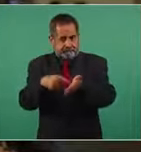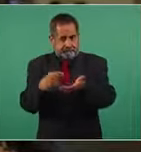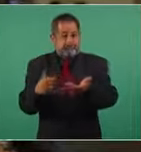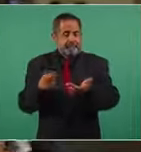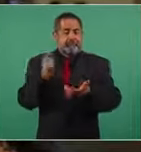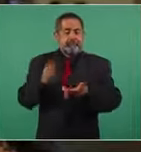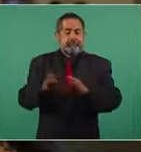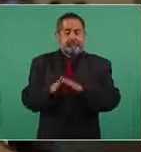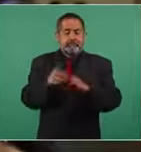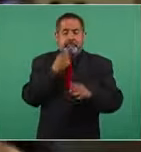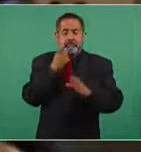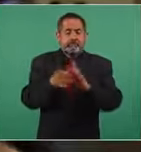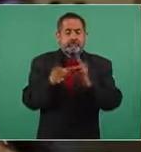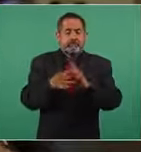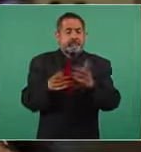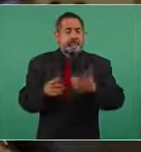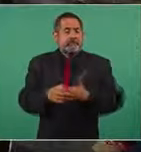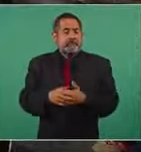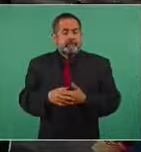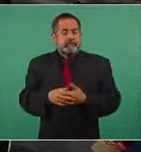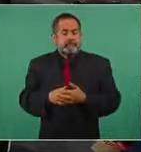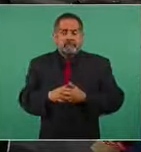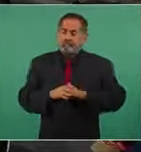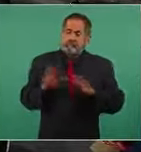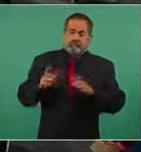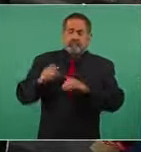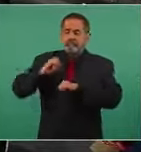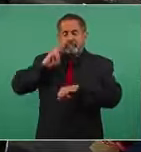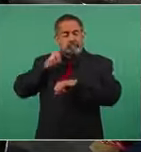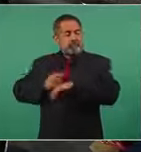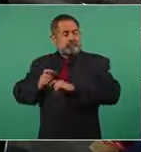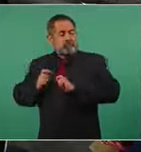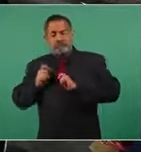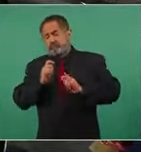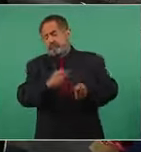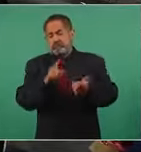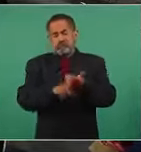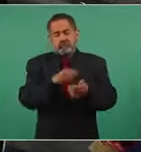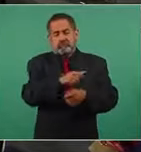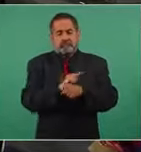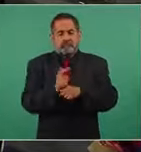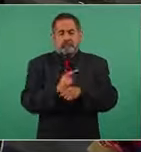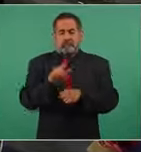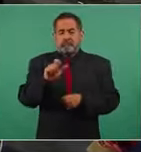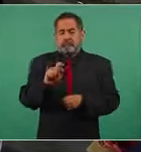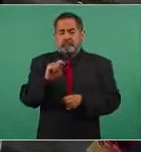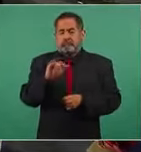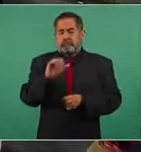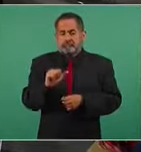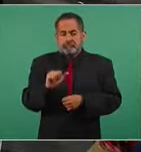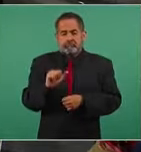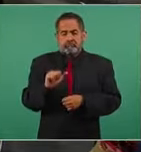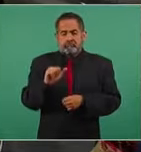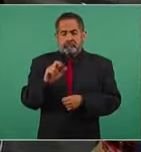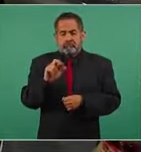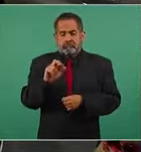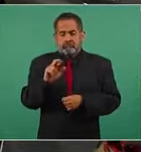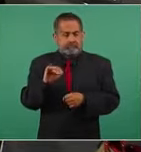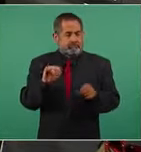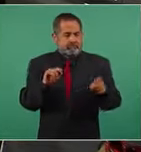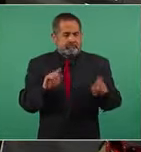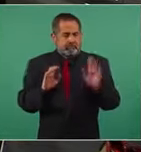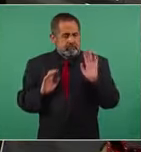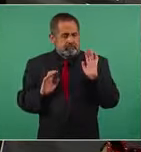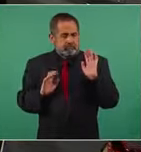pues dice que la que se va a hacer cargo de esta situación es la licenciada Leticia referente